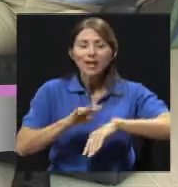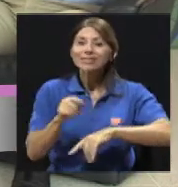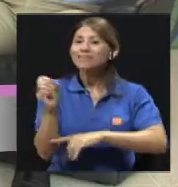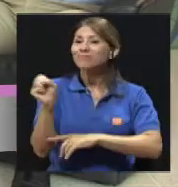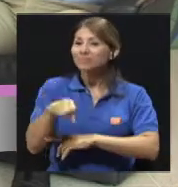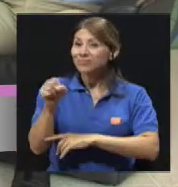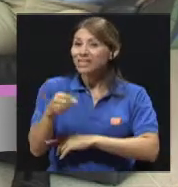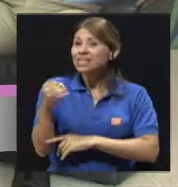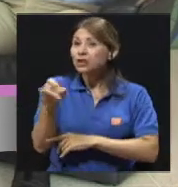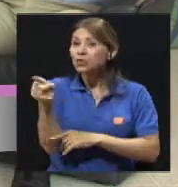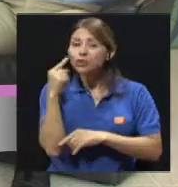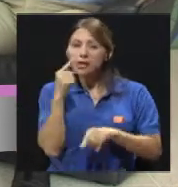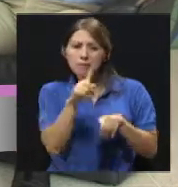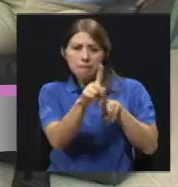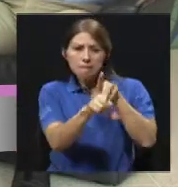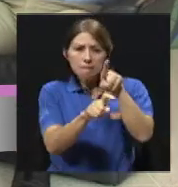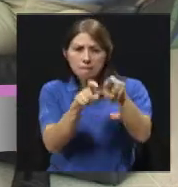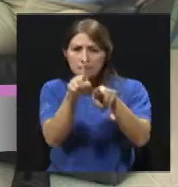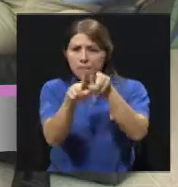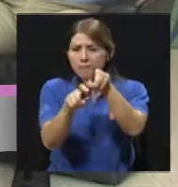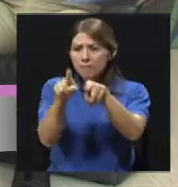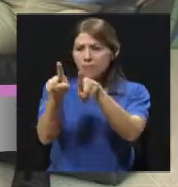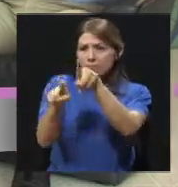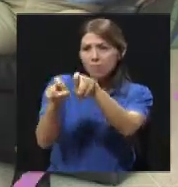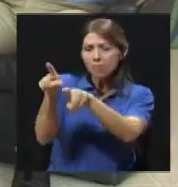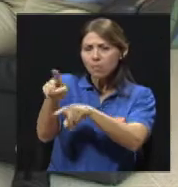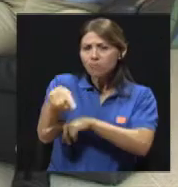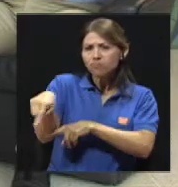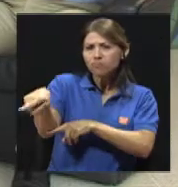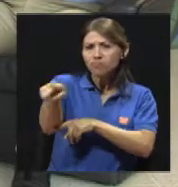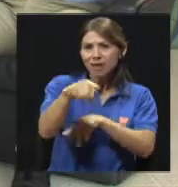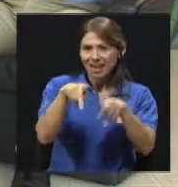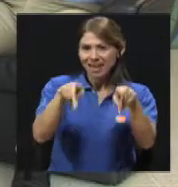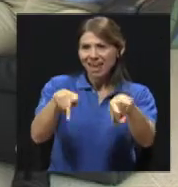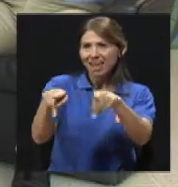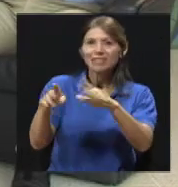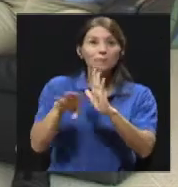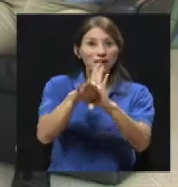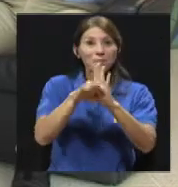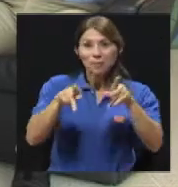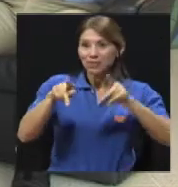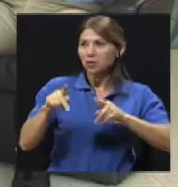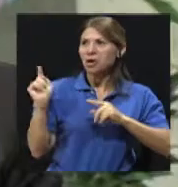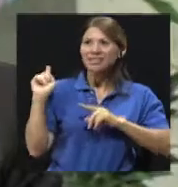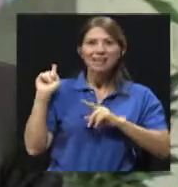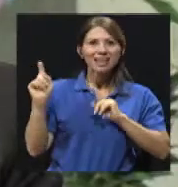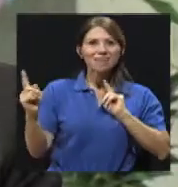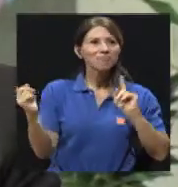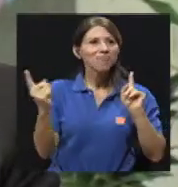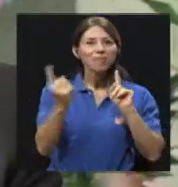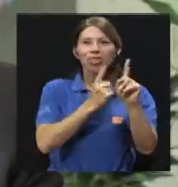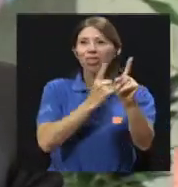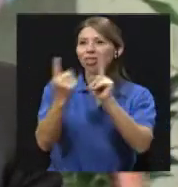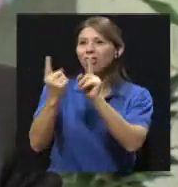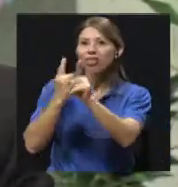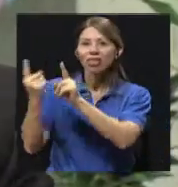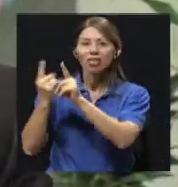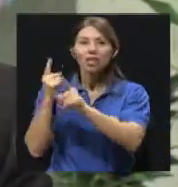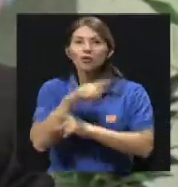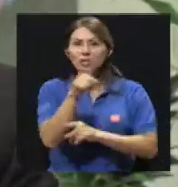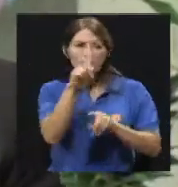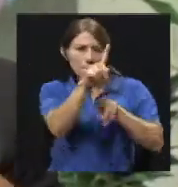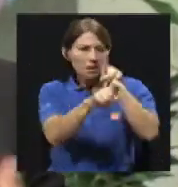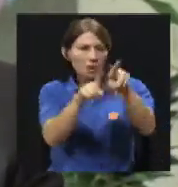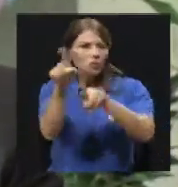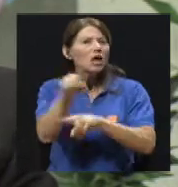de la población cercana a nosotros en este momento, la gente que habita este edificio, los que van pasando, y pregunta cuántos han tenido